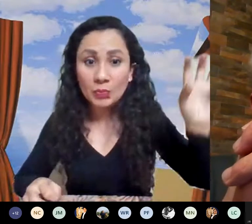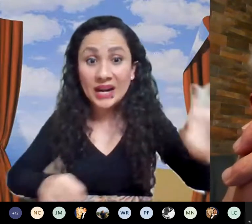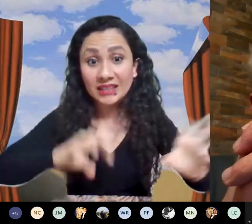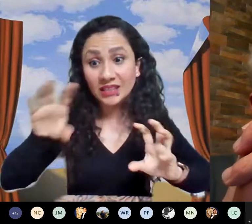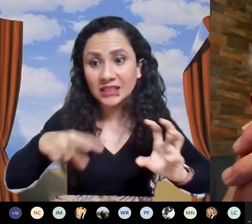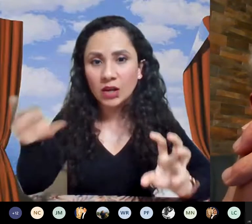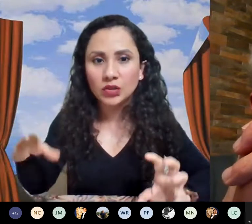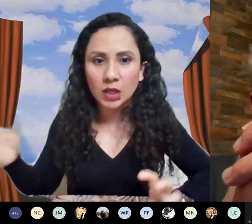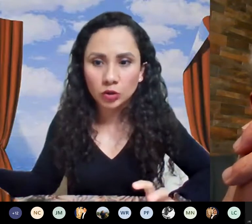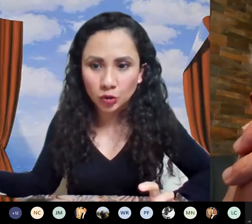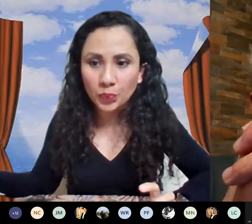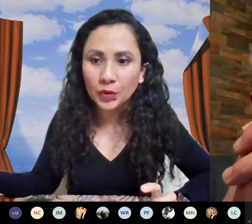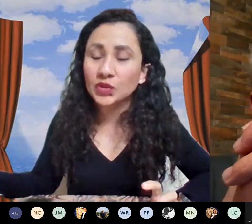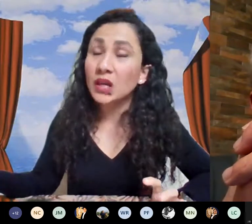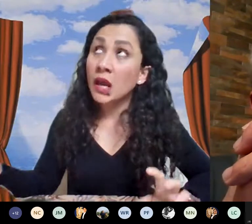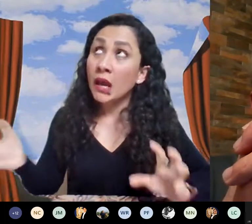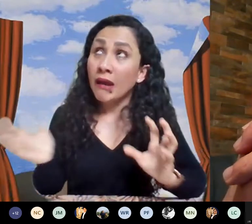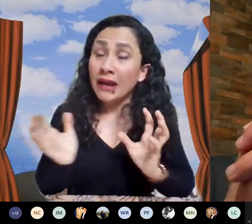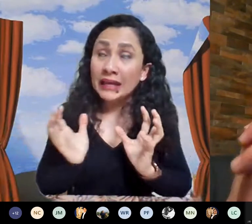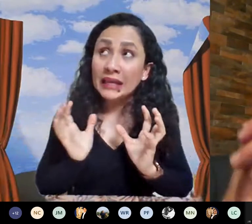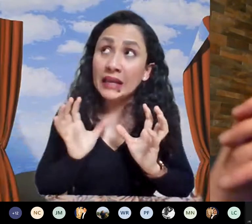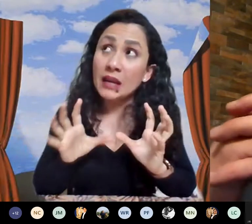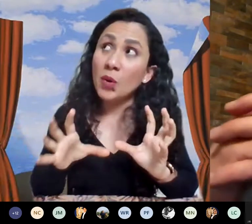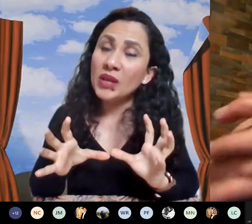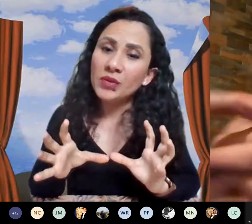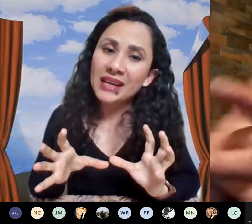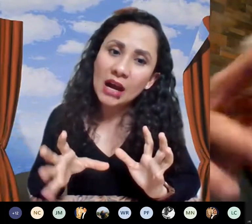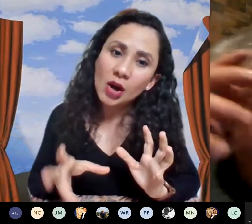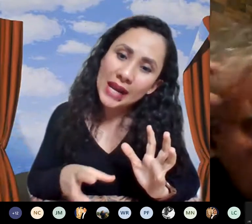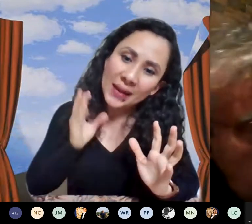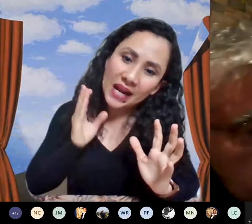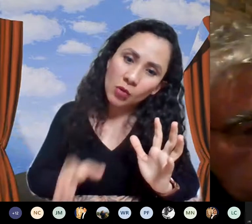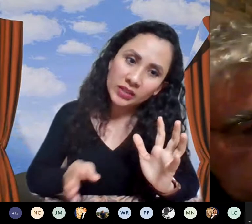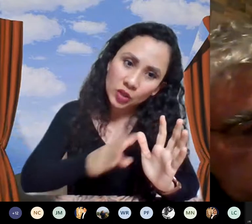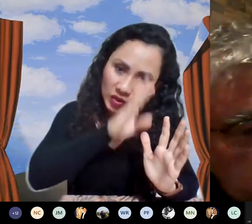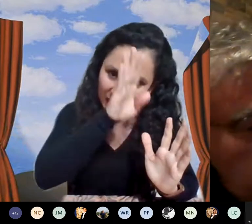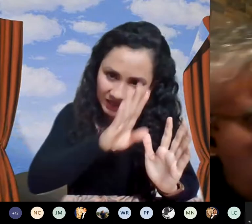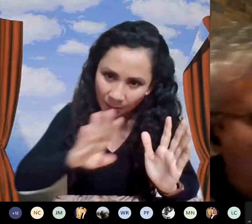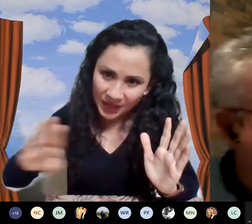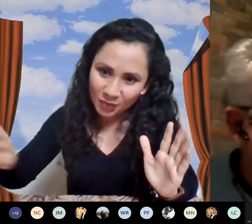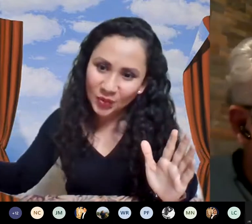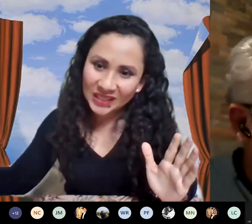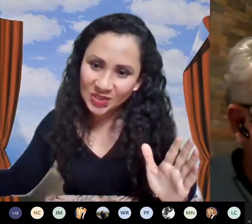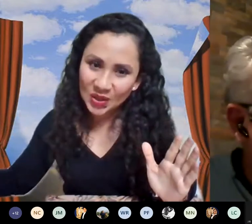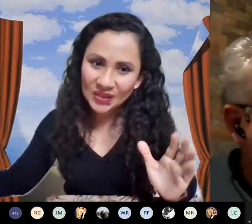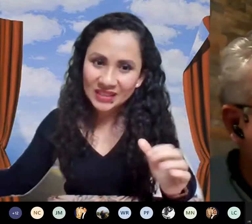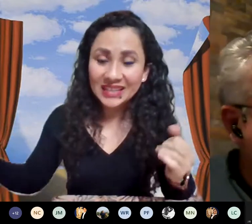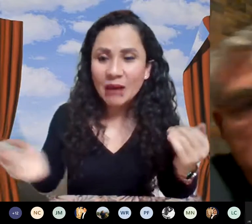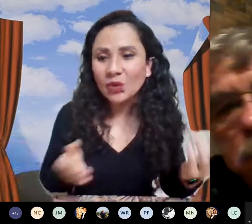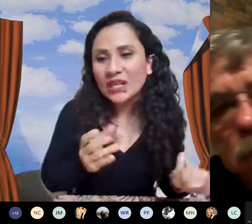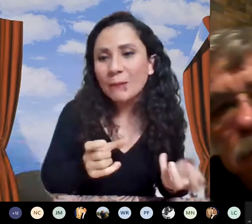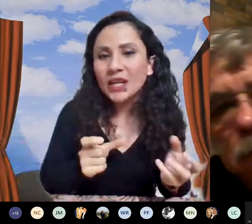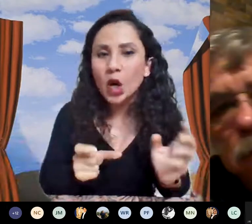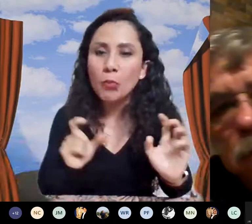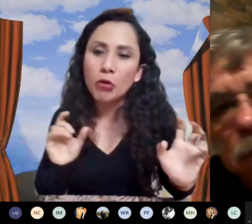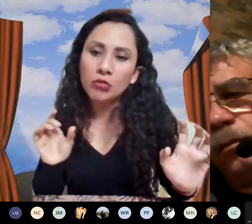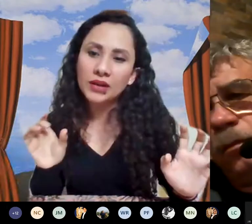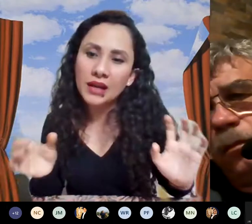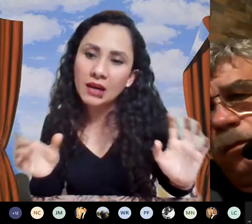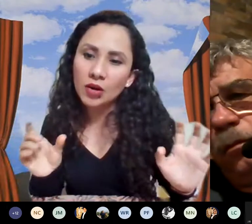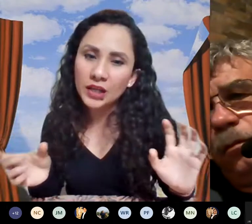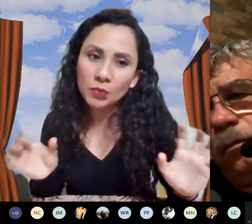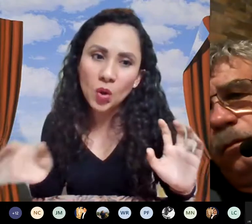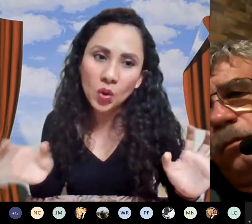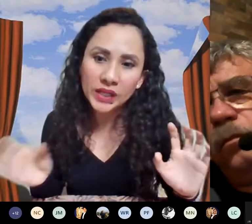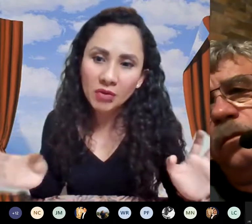objetos para asignarlos a los grupos y en el momento en el que hago la evaluación de esa permutación digamos que aplico como